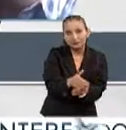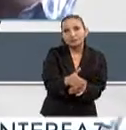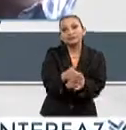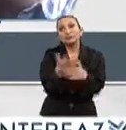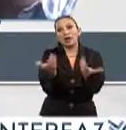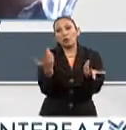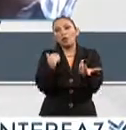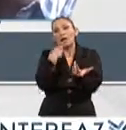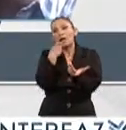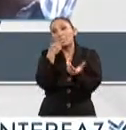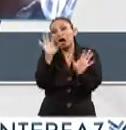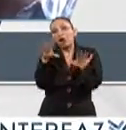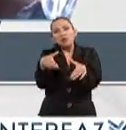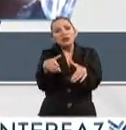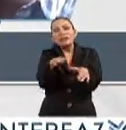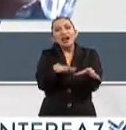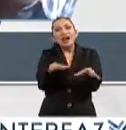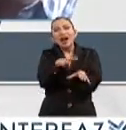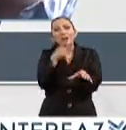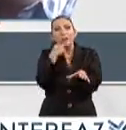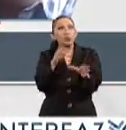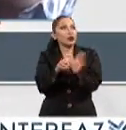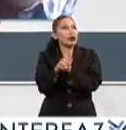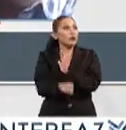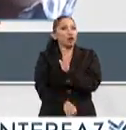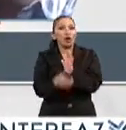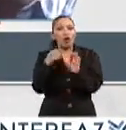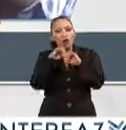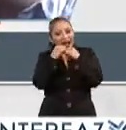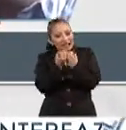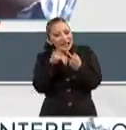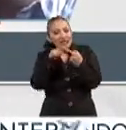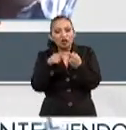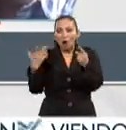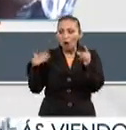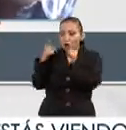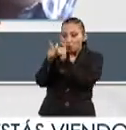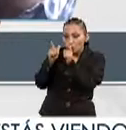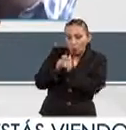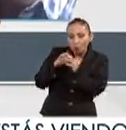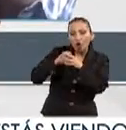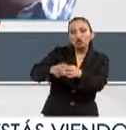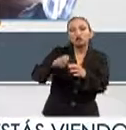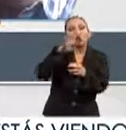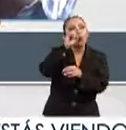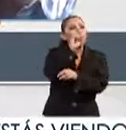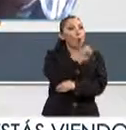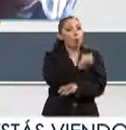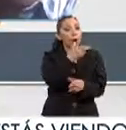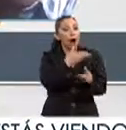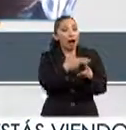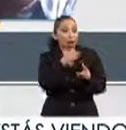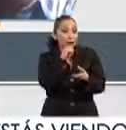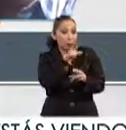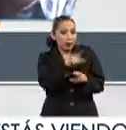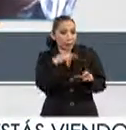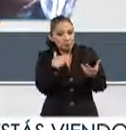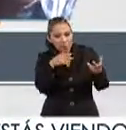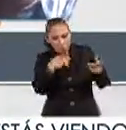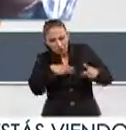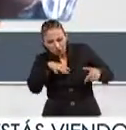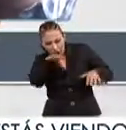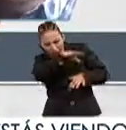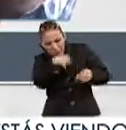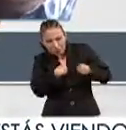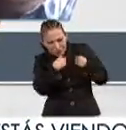decir cuando me refiero a comunidades me refiero a organizaciones a colectivos o incluso a poblaciones